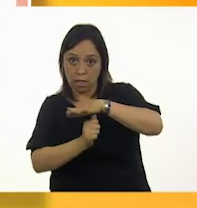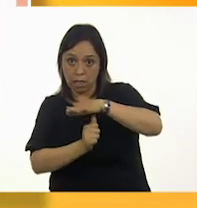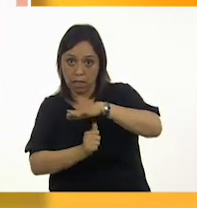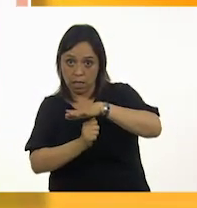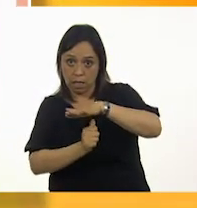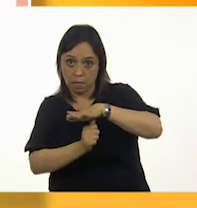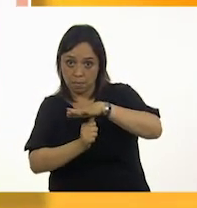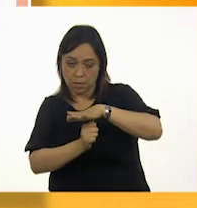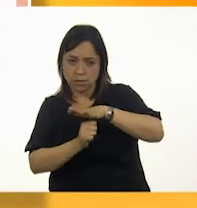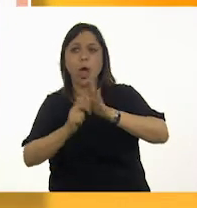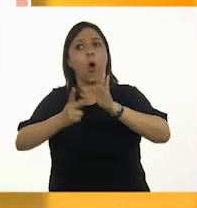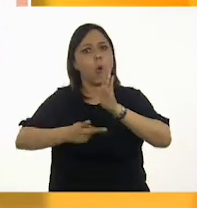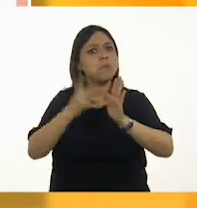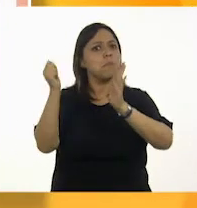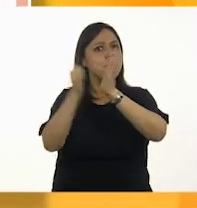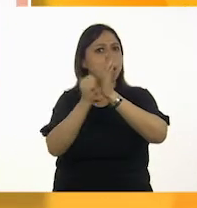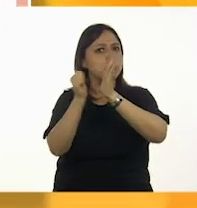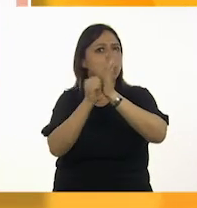de nuevo a la puerta.